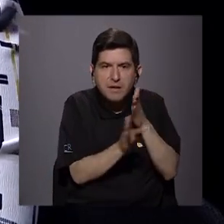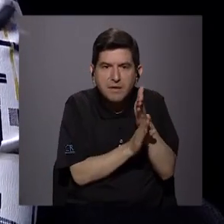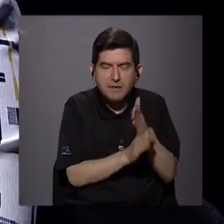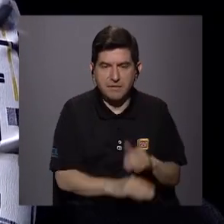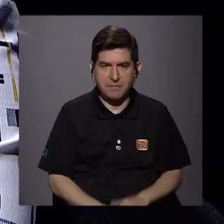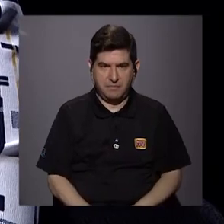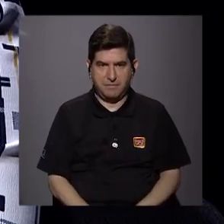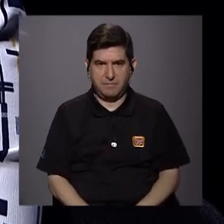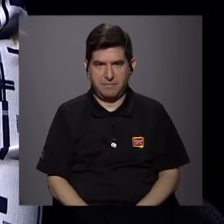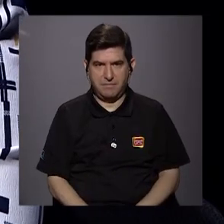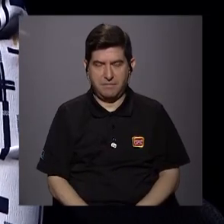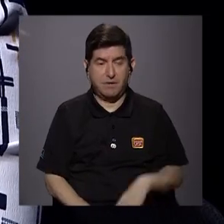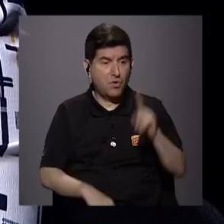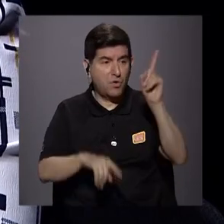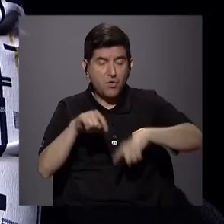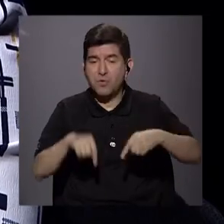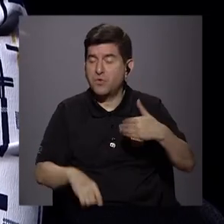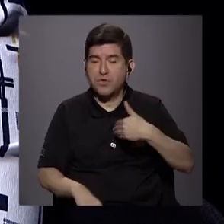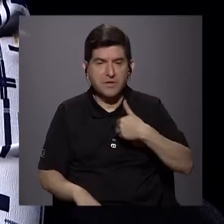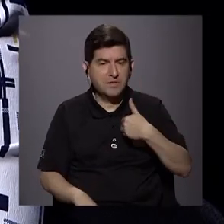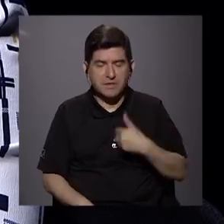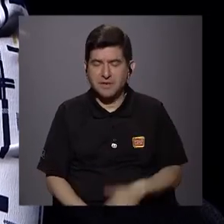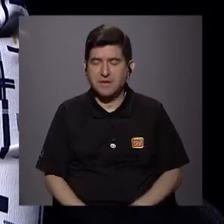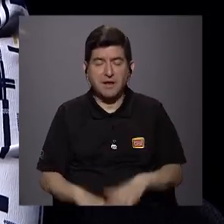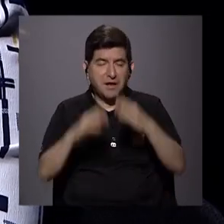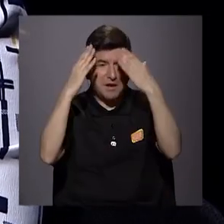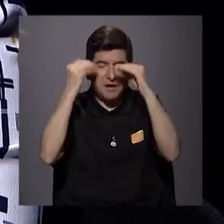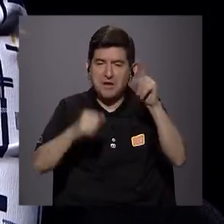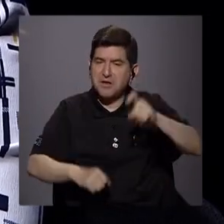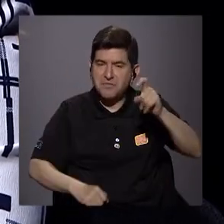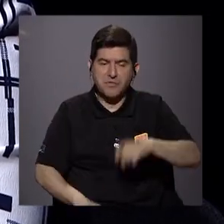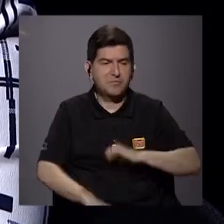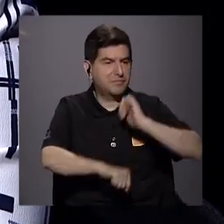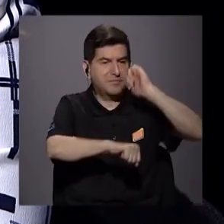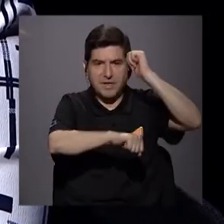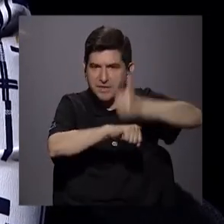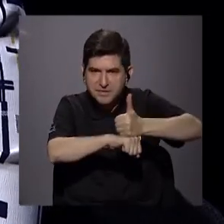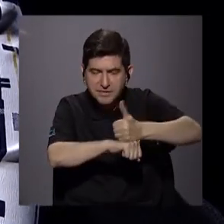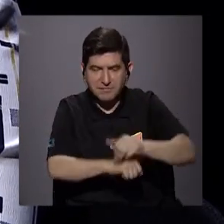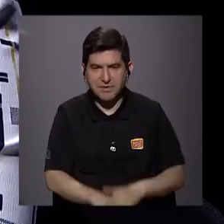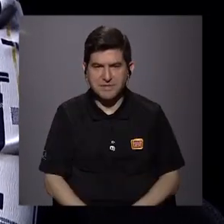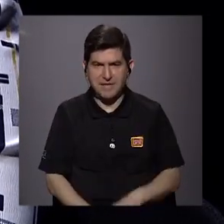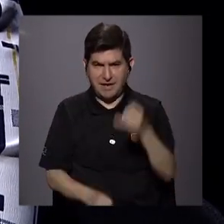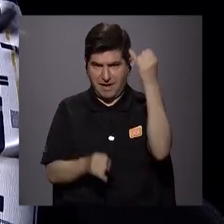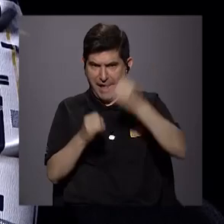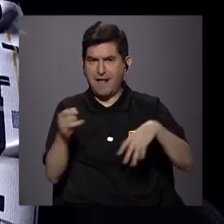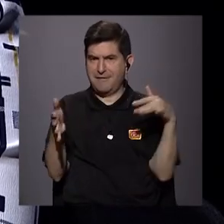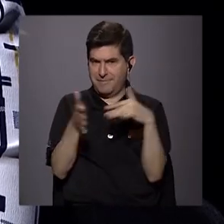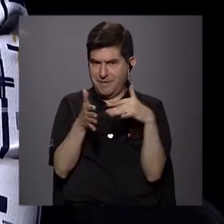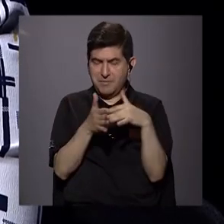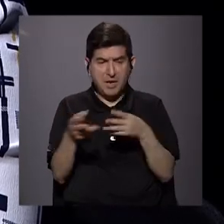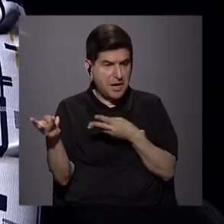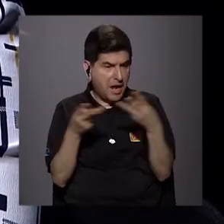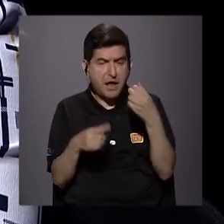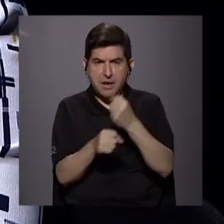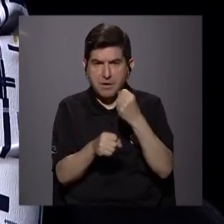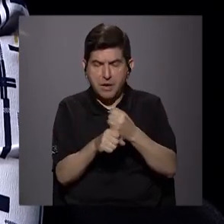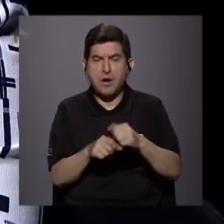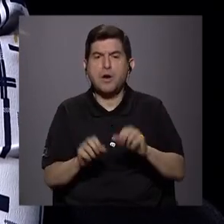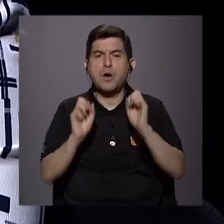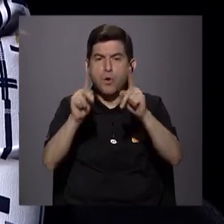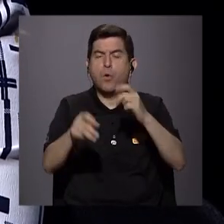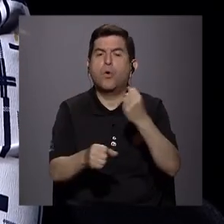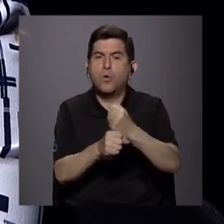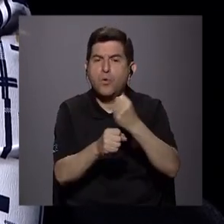No lograron obtener la información necesaria para poder determinar si cuando iba a salir al mercado laboral iba a conseguir un